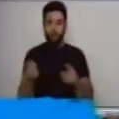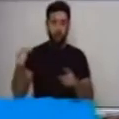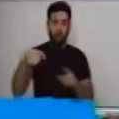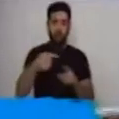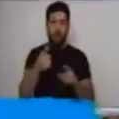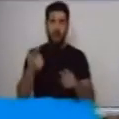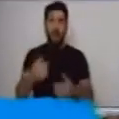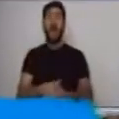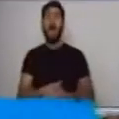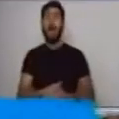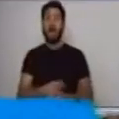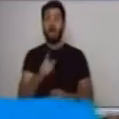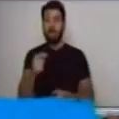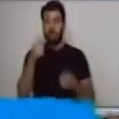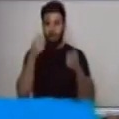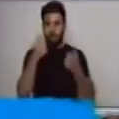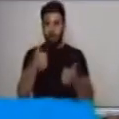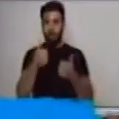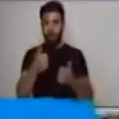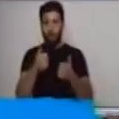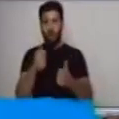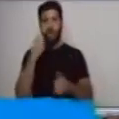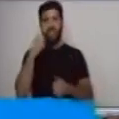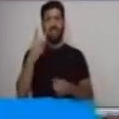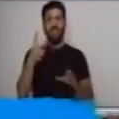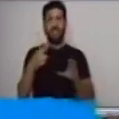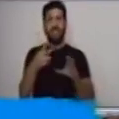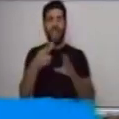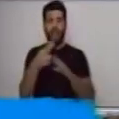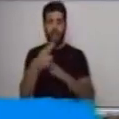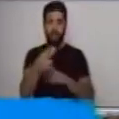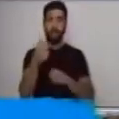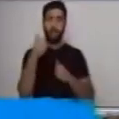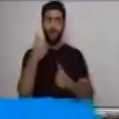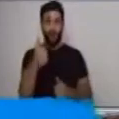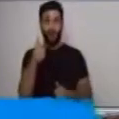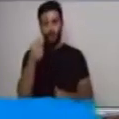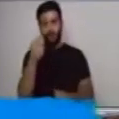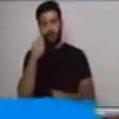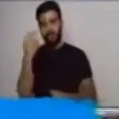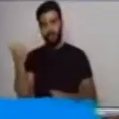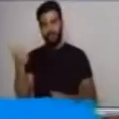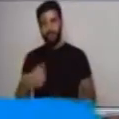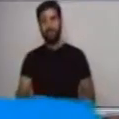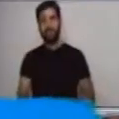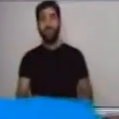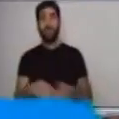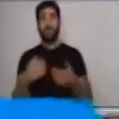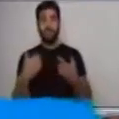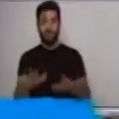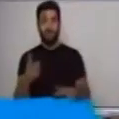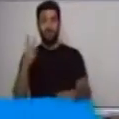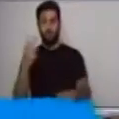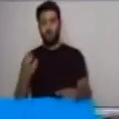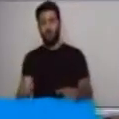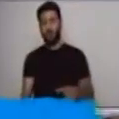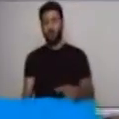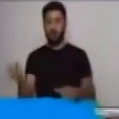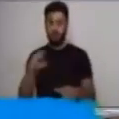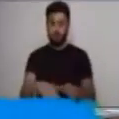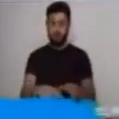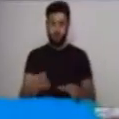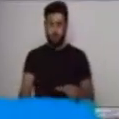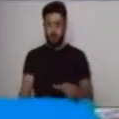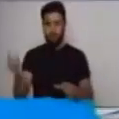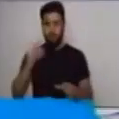Muy bien. Has acertado. Es una tisera. Vamos en este momento a